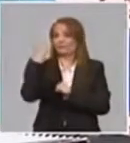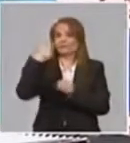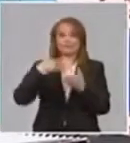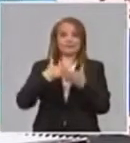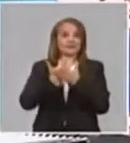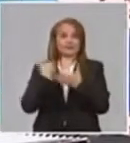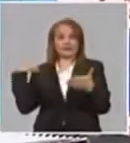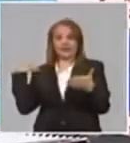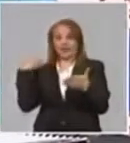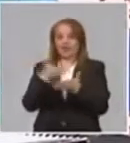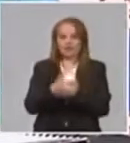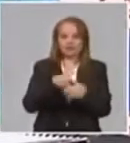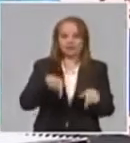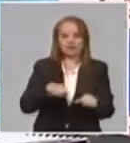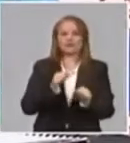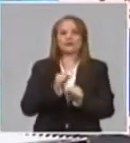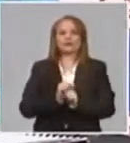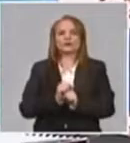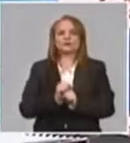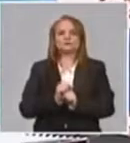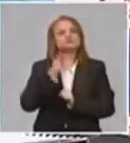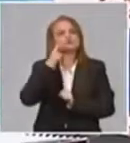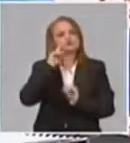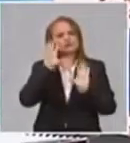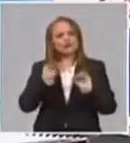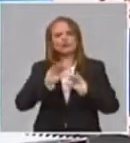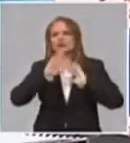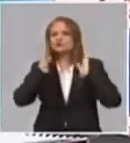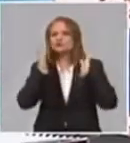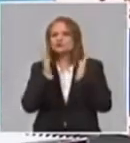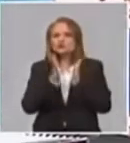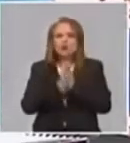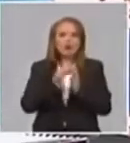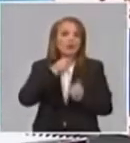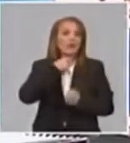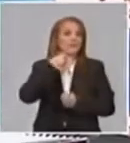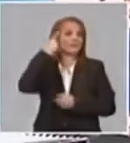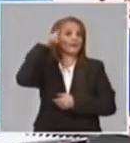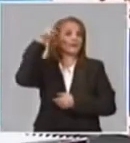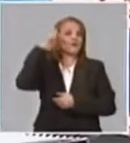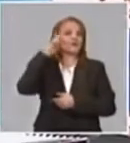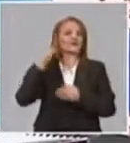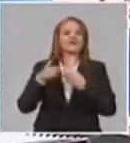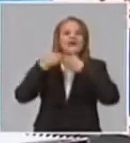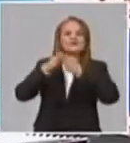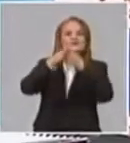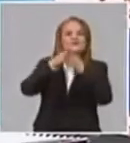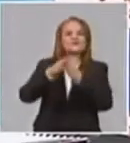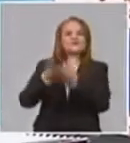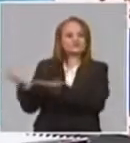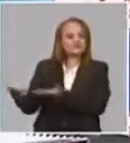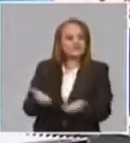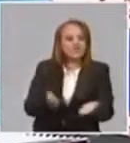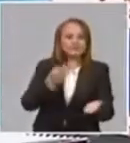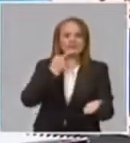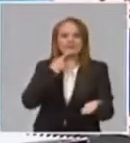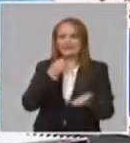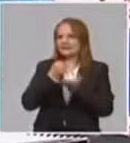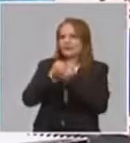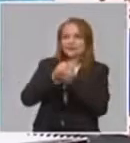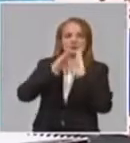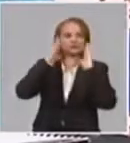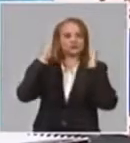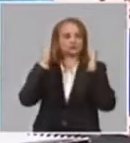trabajo. Me refiero a todo el aseguramiento desde el crucero hasta ahora, con los centros que necesitan